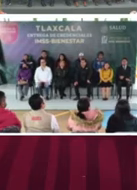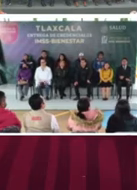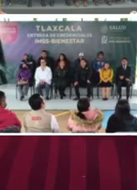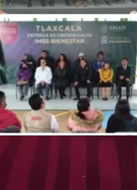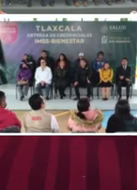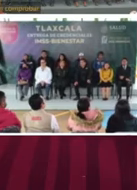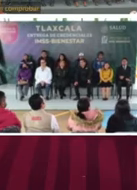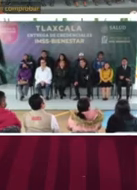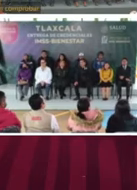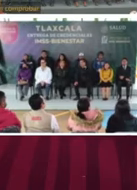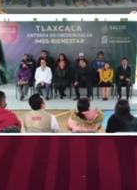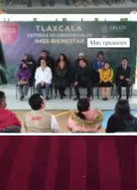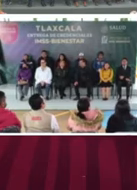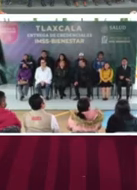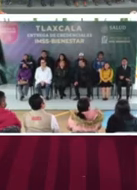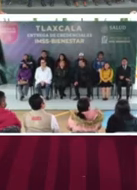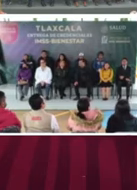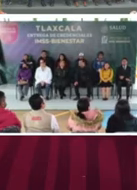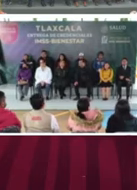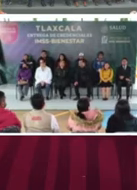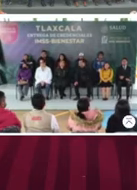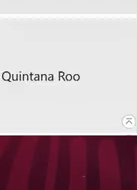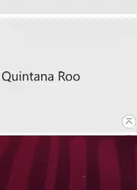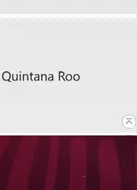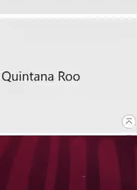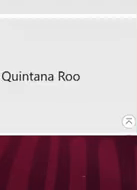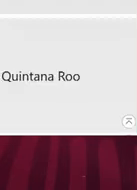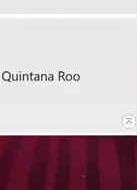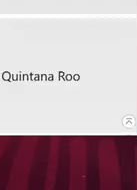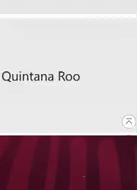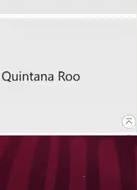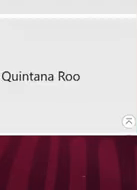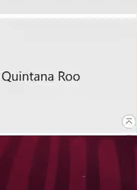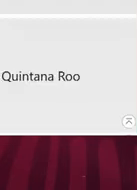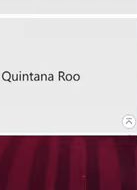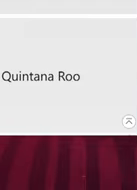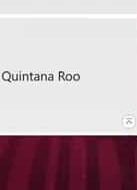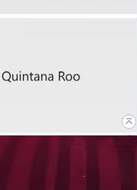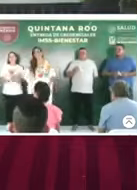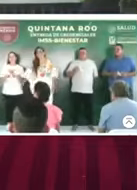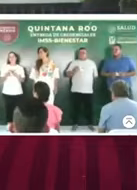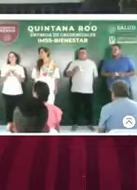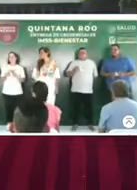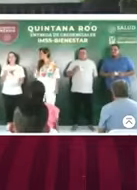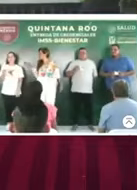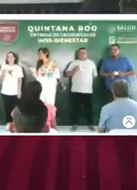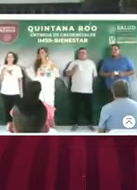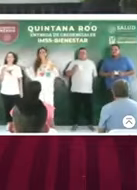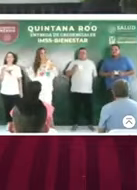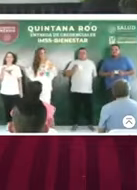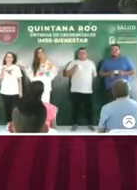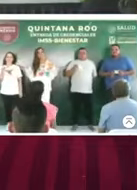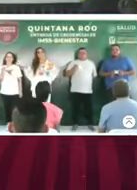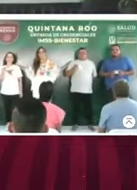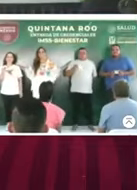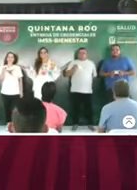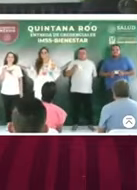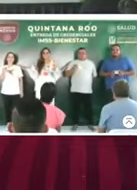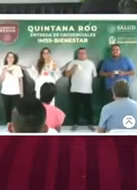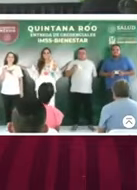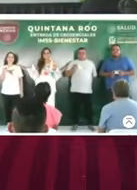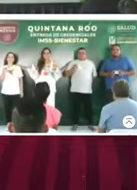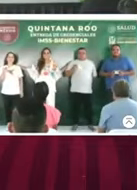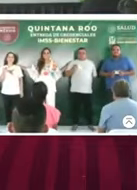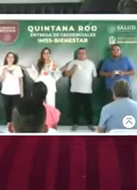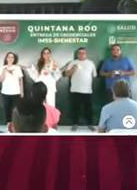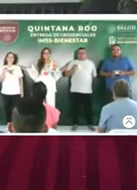Pilar de Baja California, la gobernadora Laida Sanzores, están entregando en este momento también las tarjetas. En Chiapas